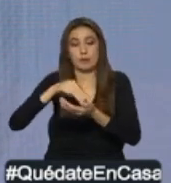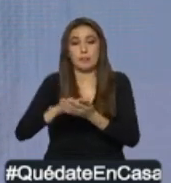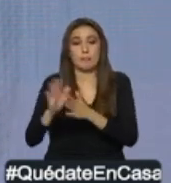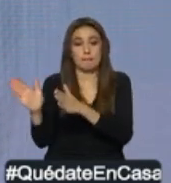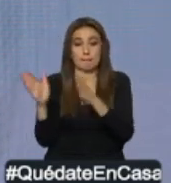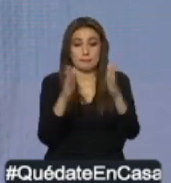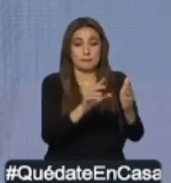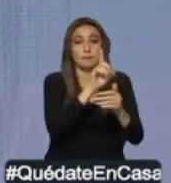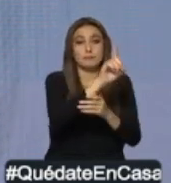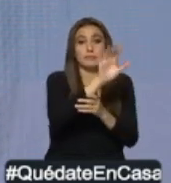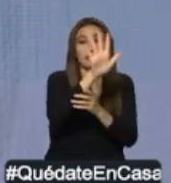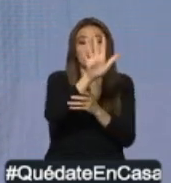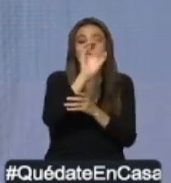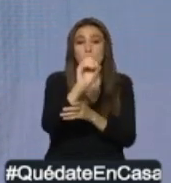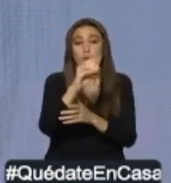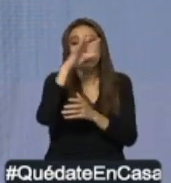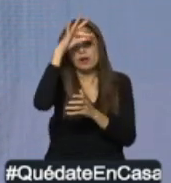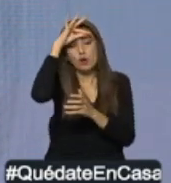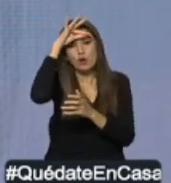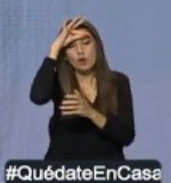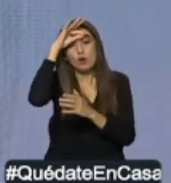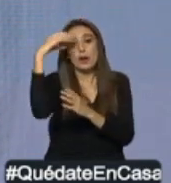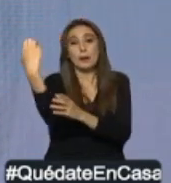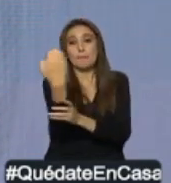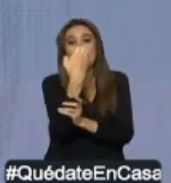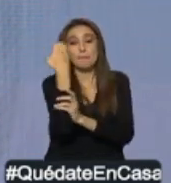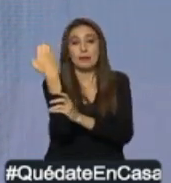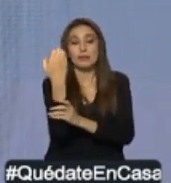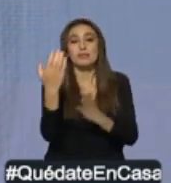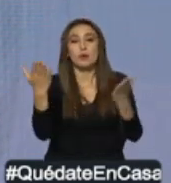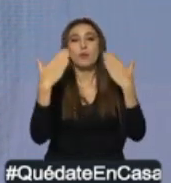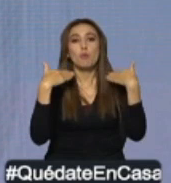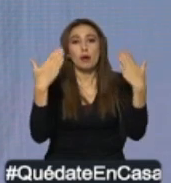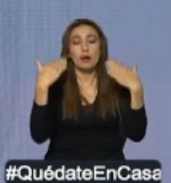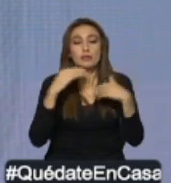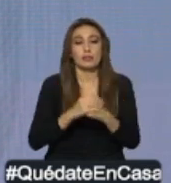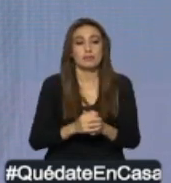150 a los hospitales Centinela Zona 8, en Guayaquil.